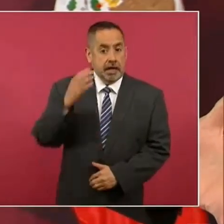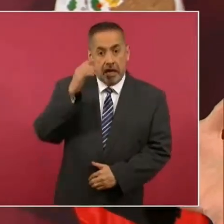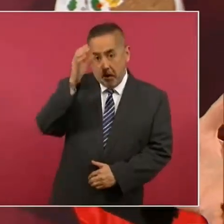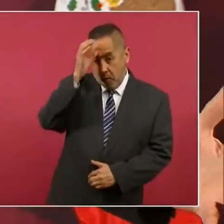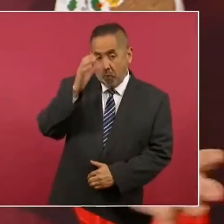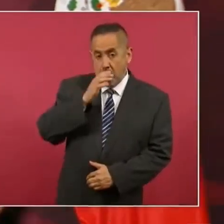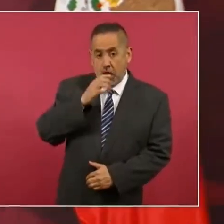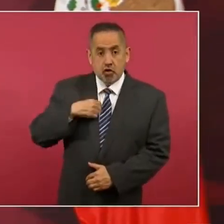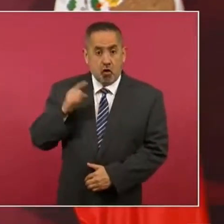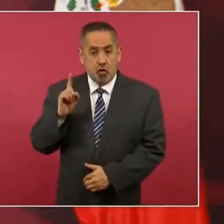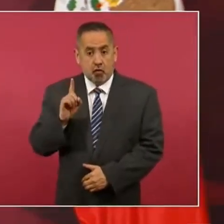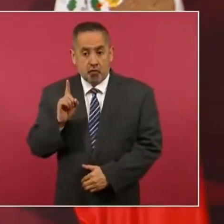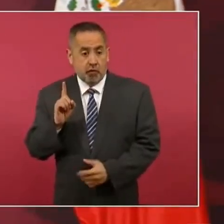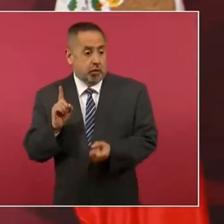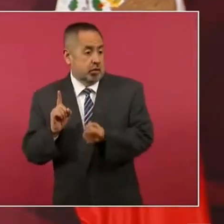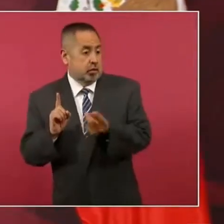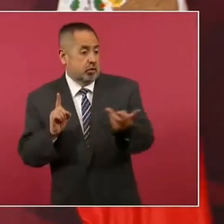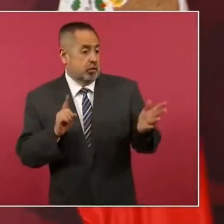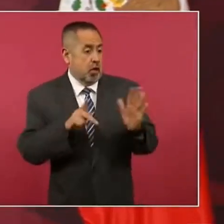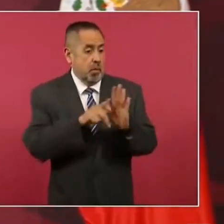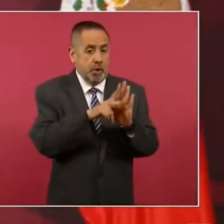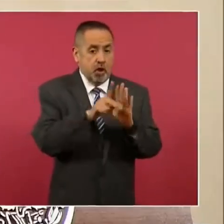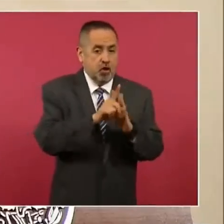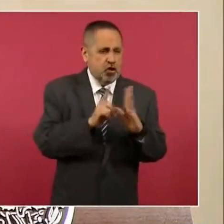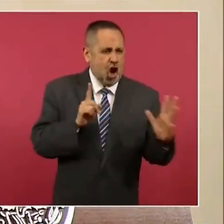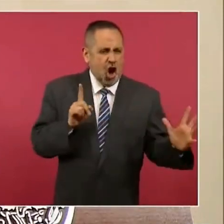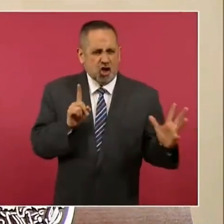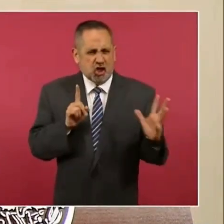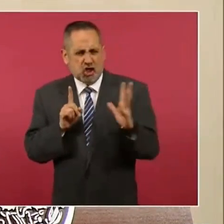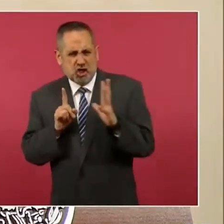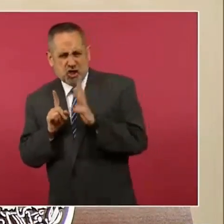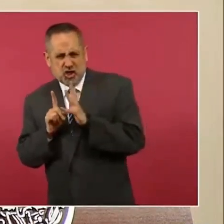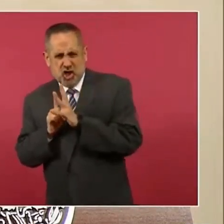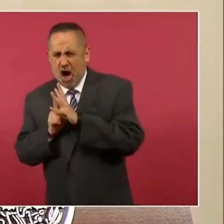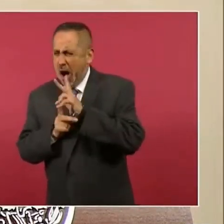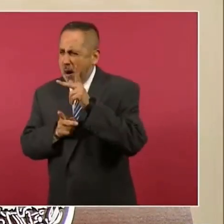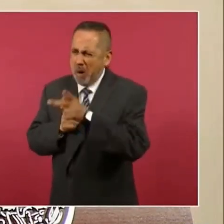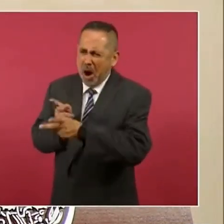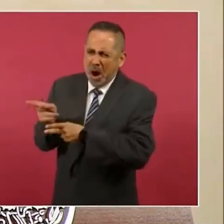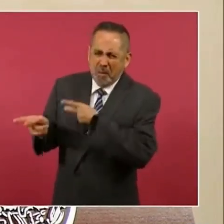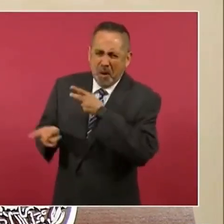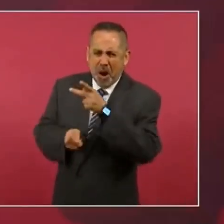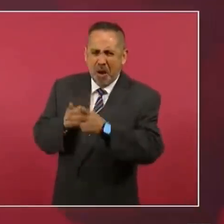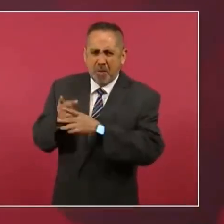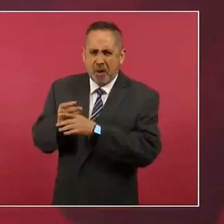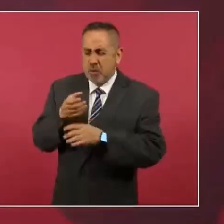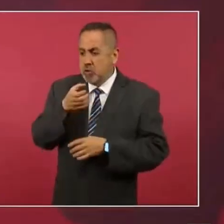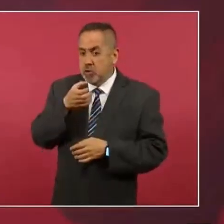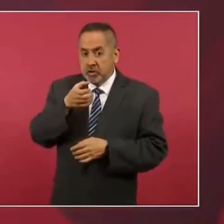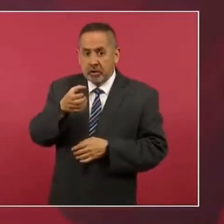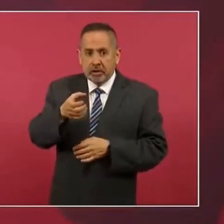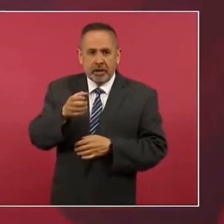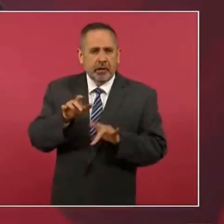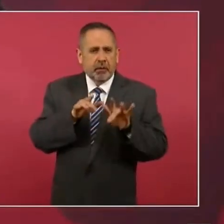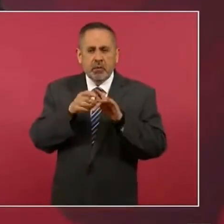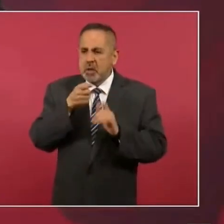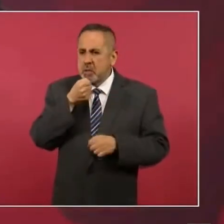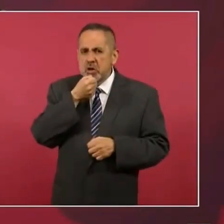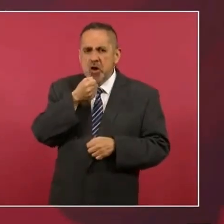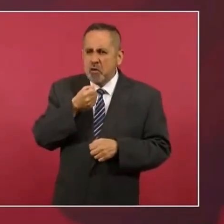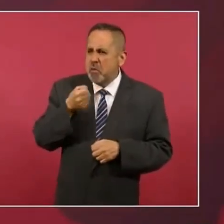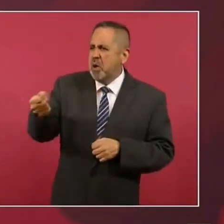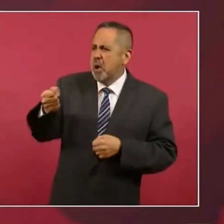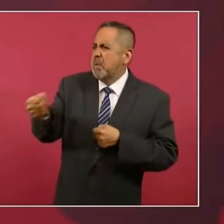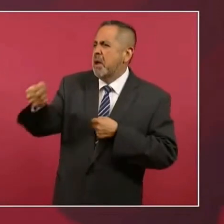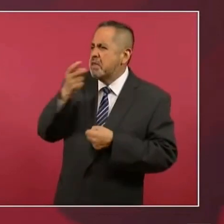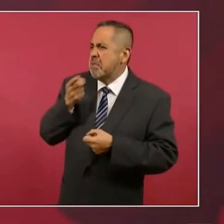Hasta me golpeaban con las grabadoras, los micrófonos,